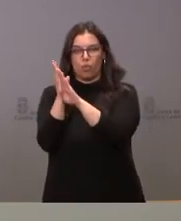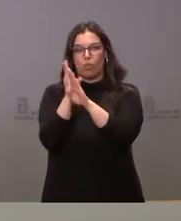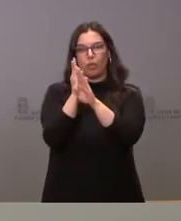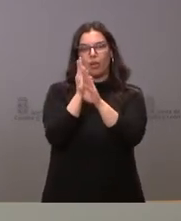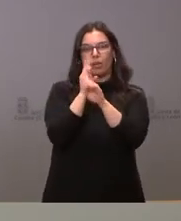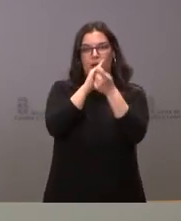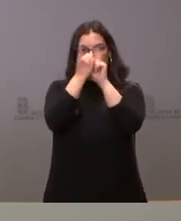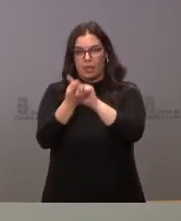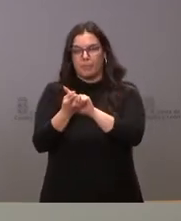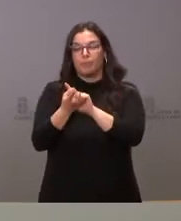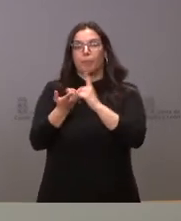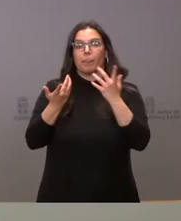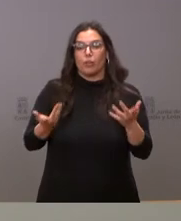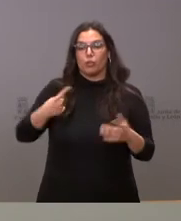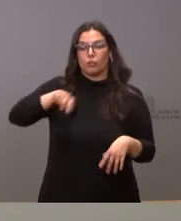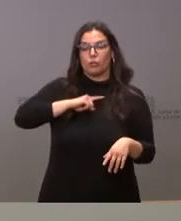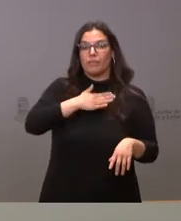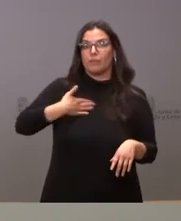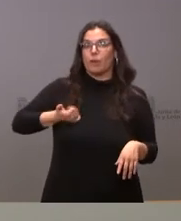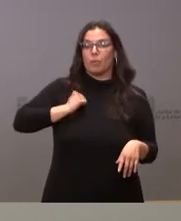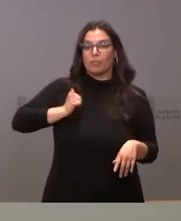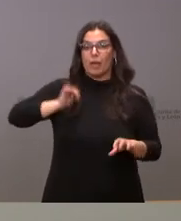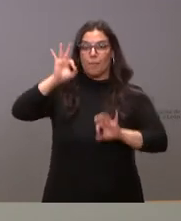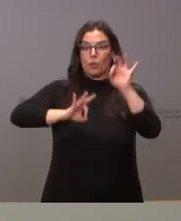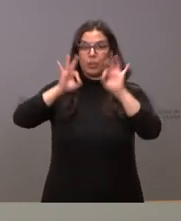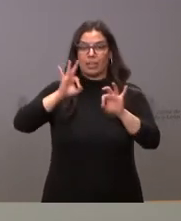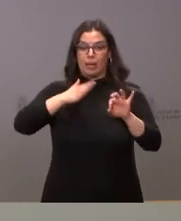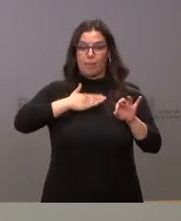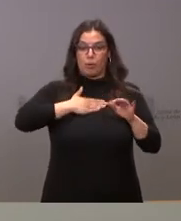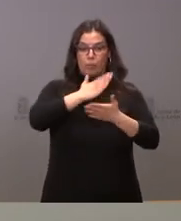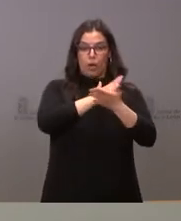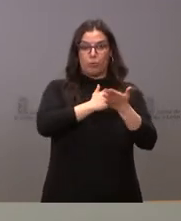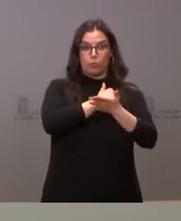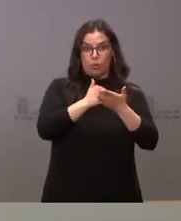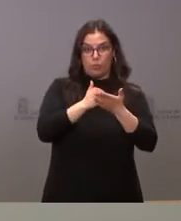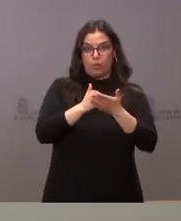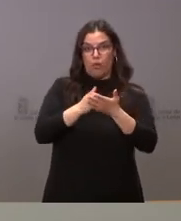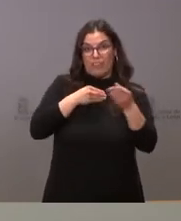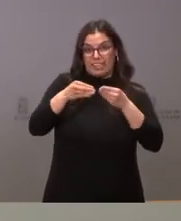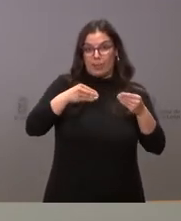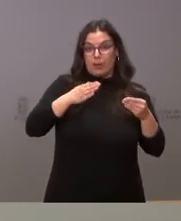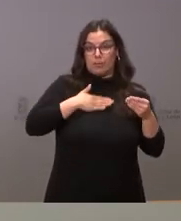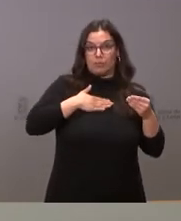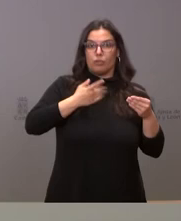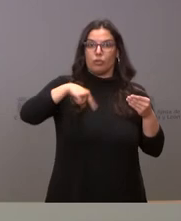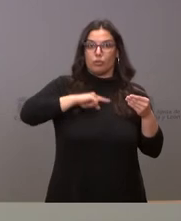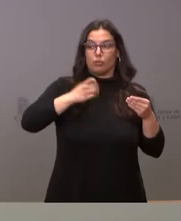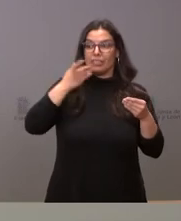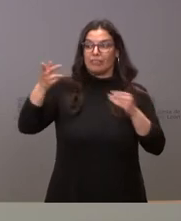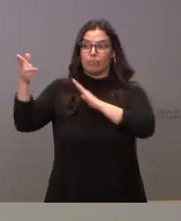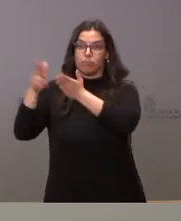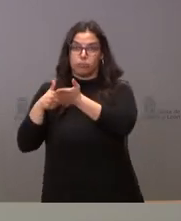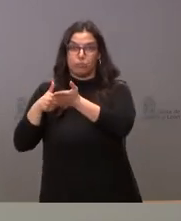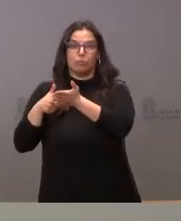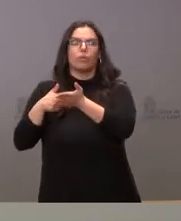Junta de Castilla y León es aprovechar el porcentaje del currículum autonómico que puede establecer nuestra comunidad para correcir estos